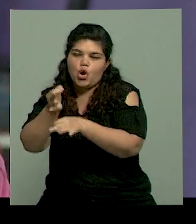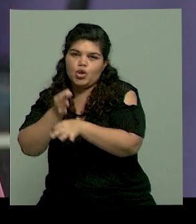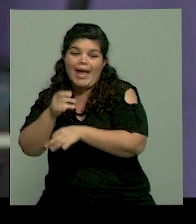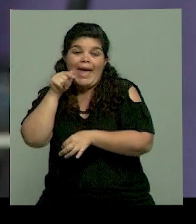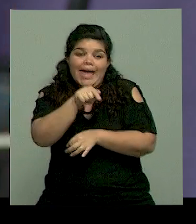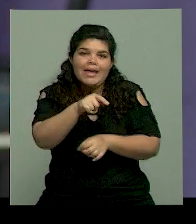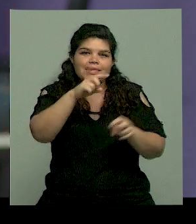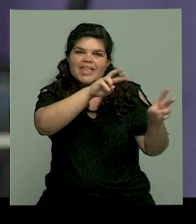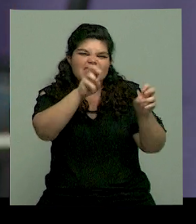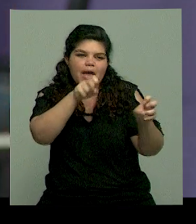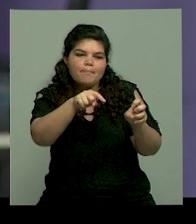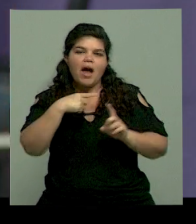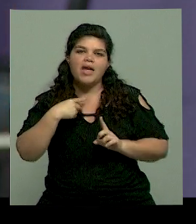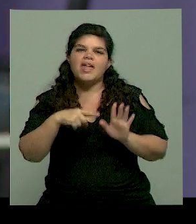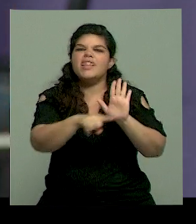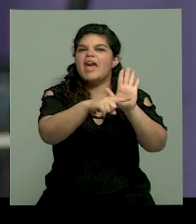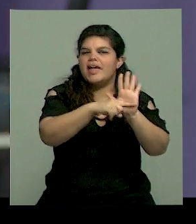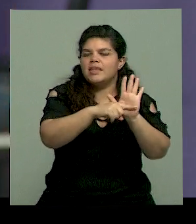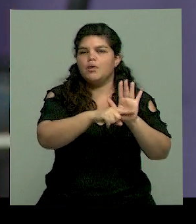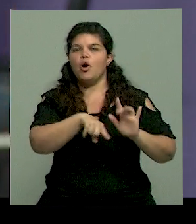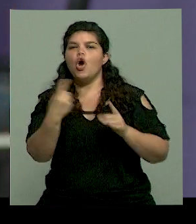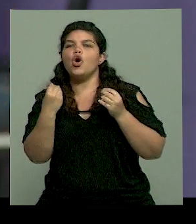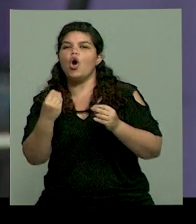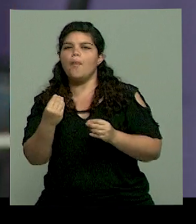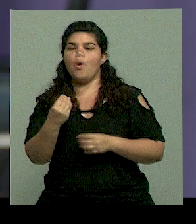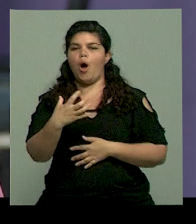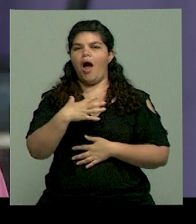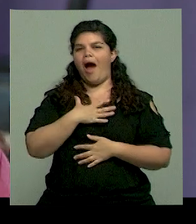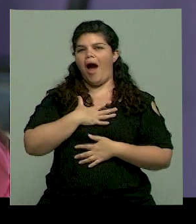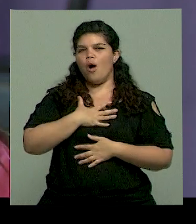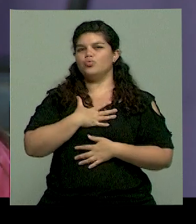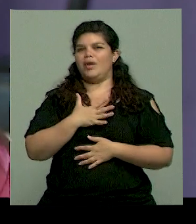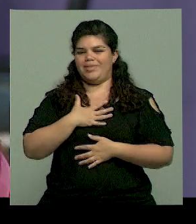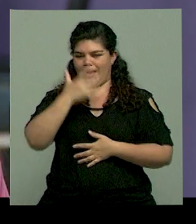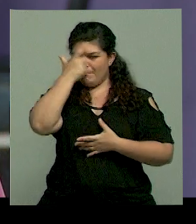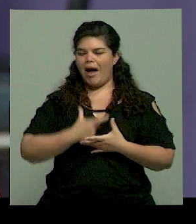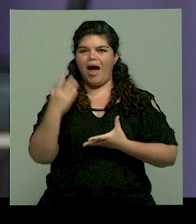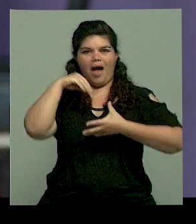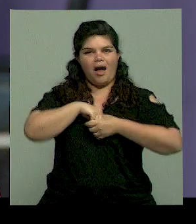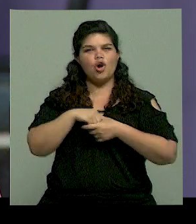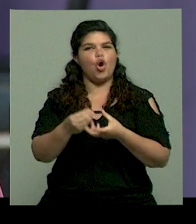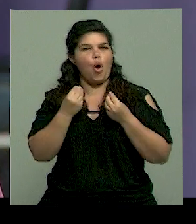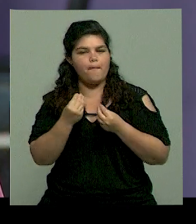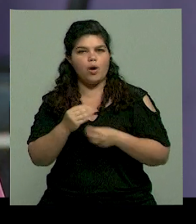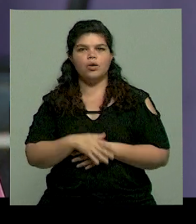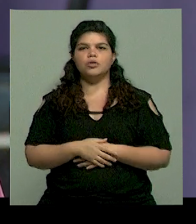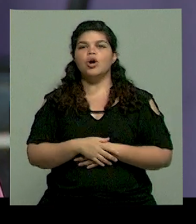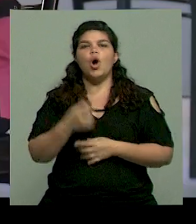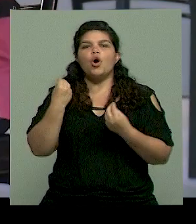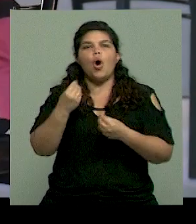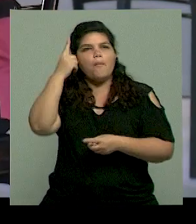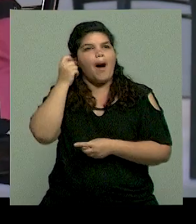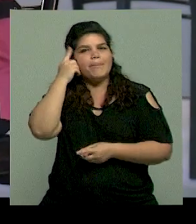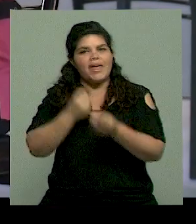negativo, cómo trabajar el autoestima, cómo aprender a comer sin que me dé miedo comer. Sabes, bueno,